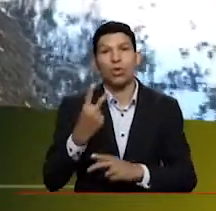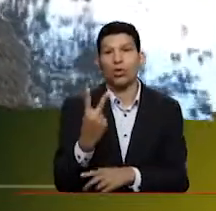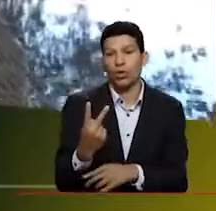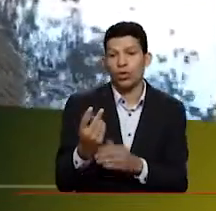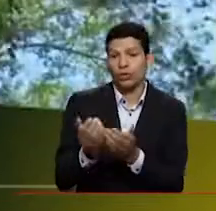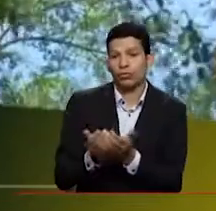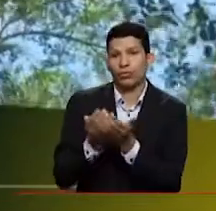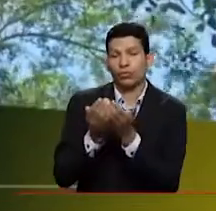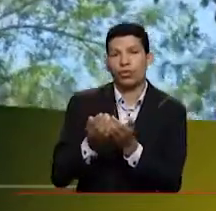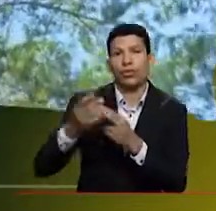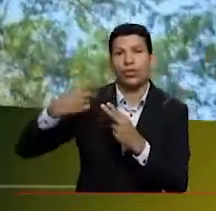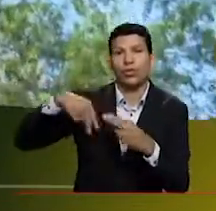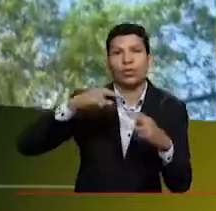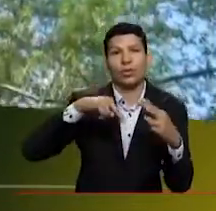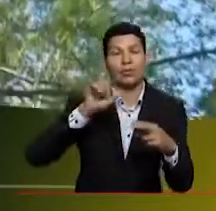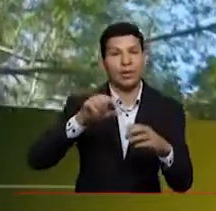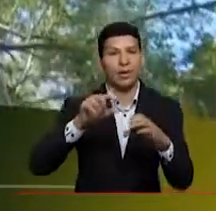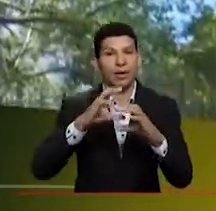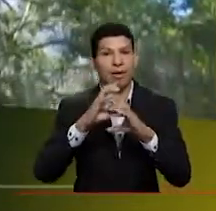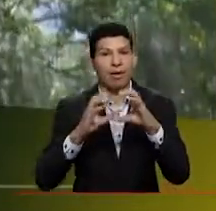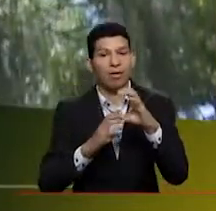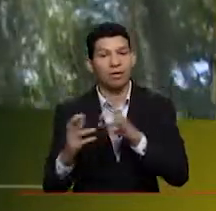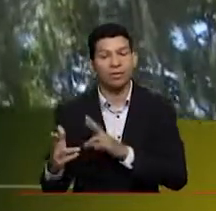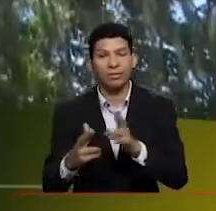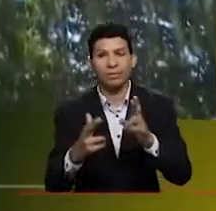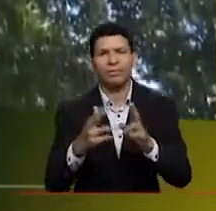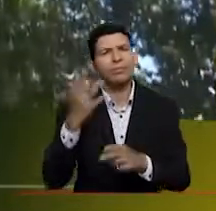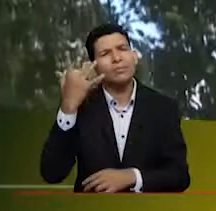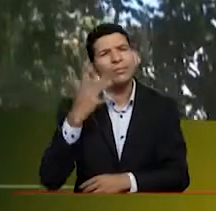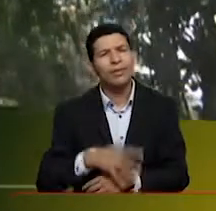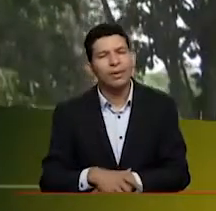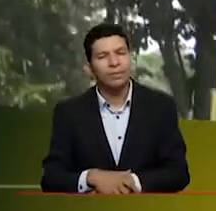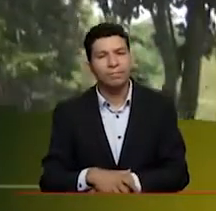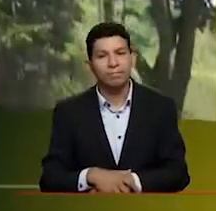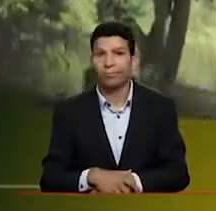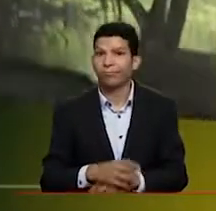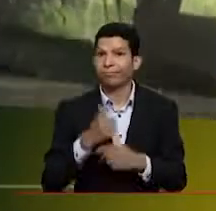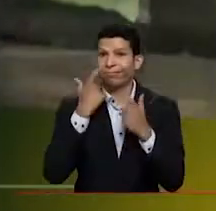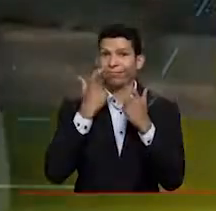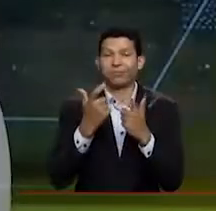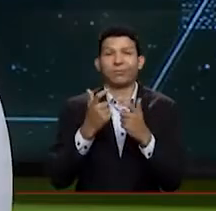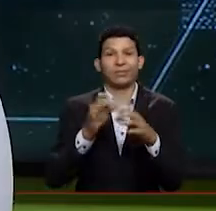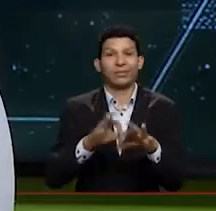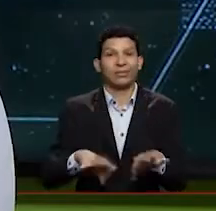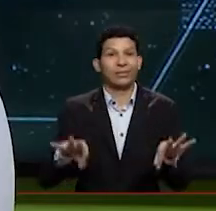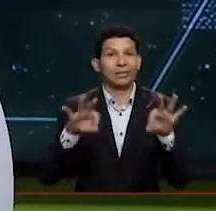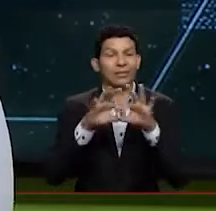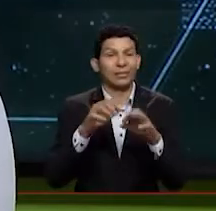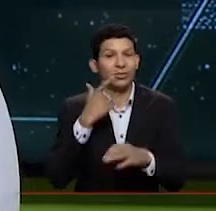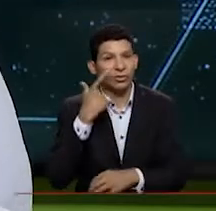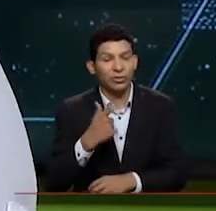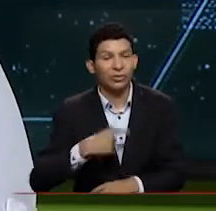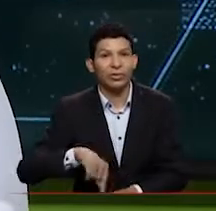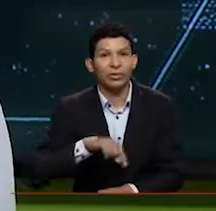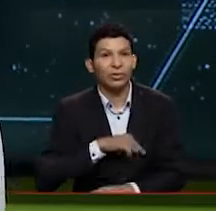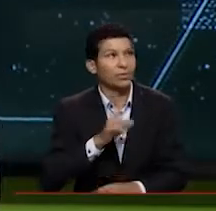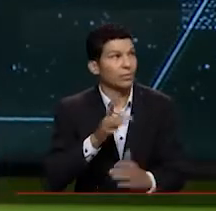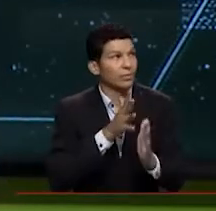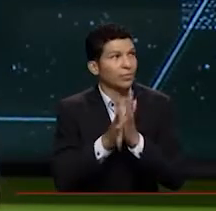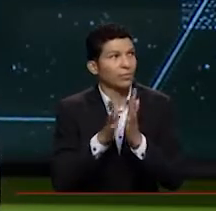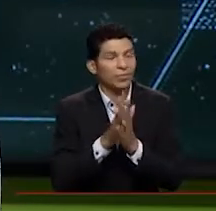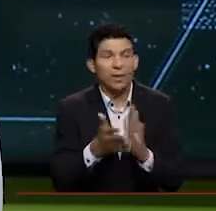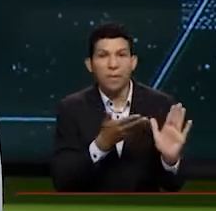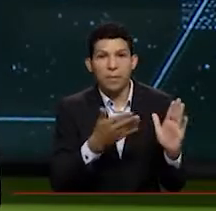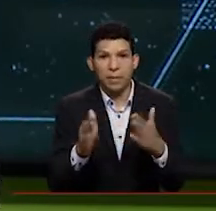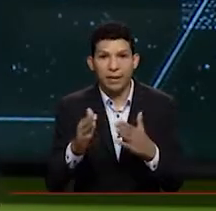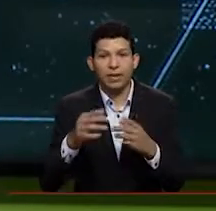turísticos en el río Cauca? Maravilloso. Ese es un gran paso. Incluso, pues, en este momento se está haciendo la construcción del plan